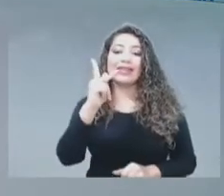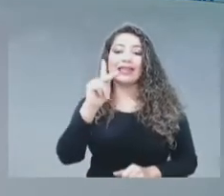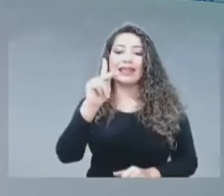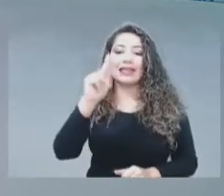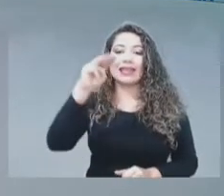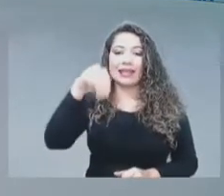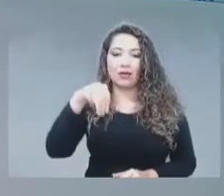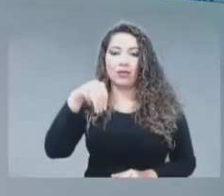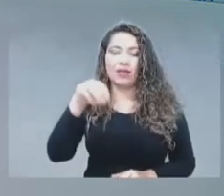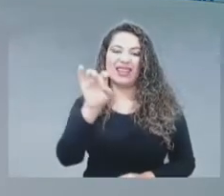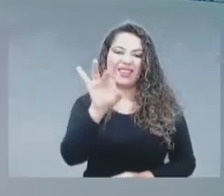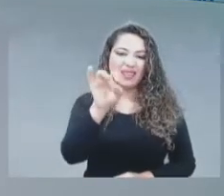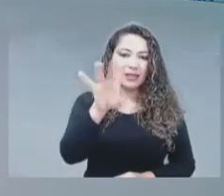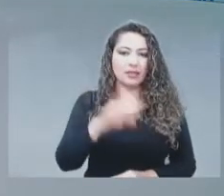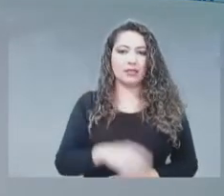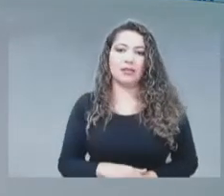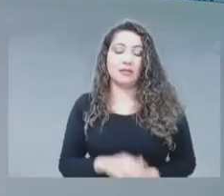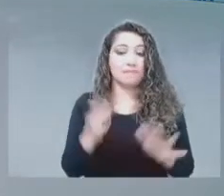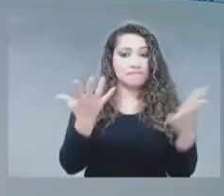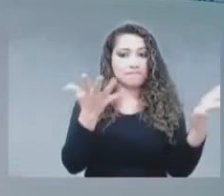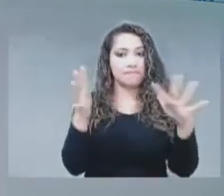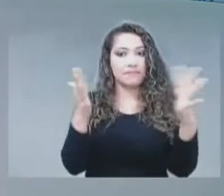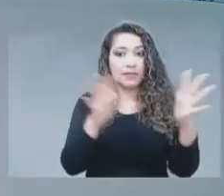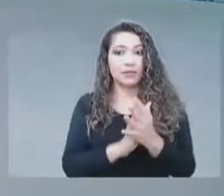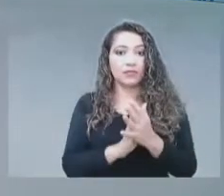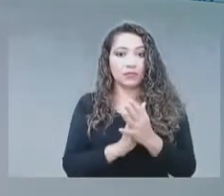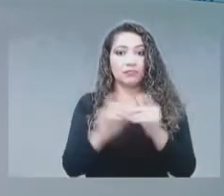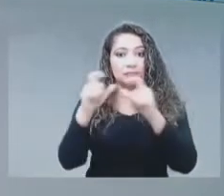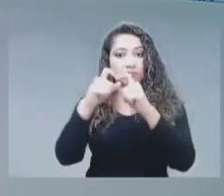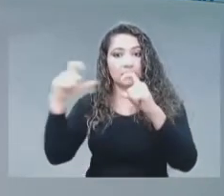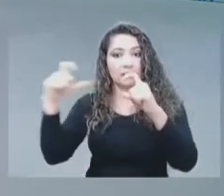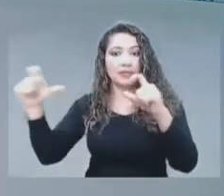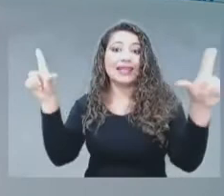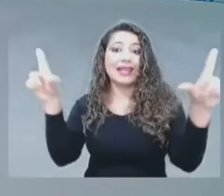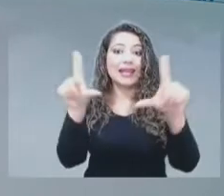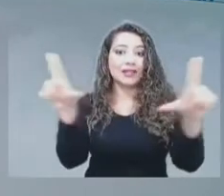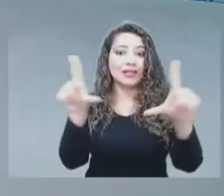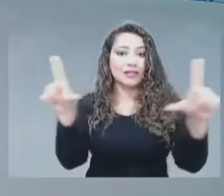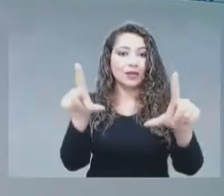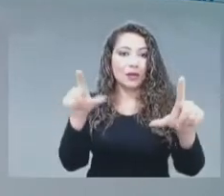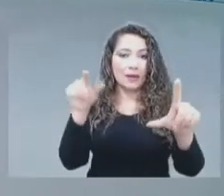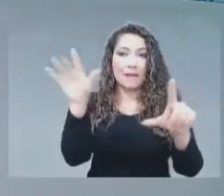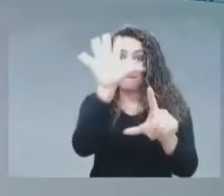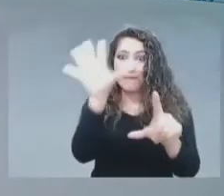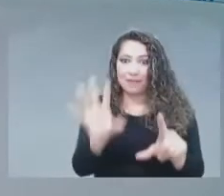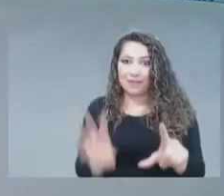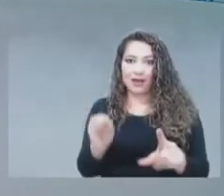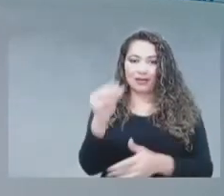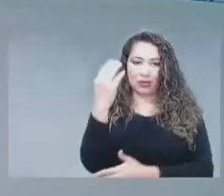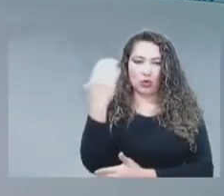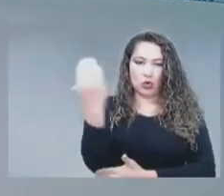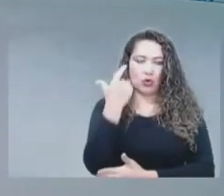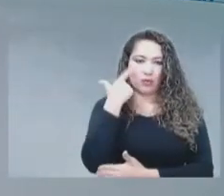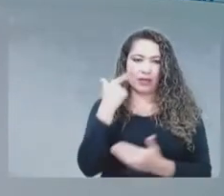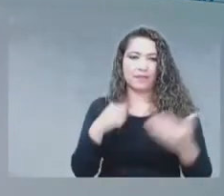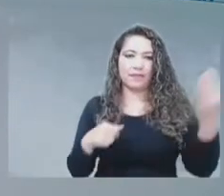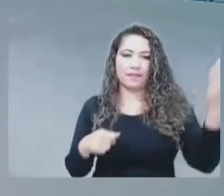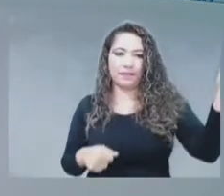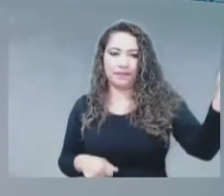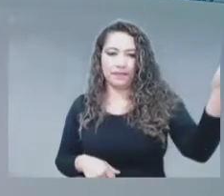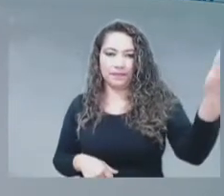Esto corresponde en las bandas de televisión. En ese mapa que ustedes ven ahí, vemos que en las zonas de